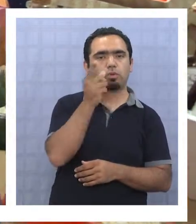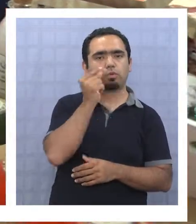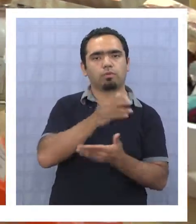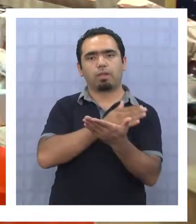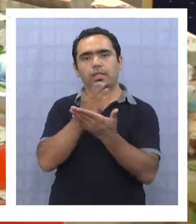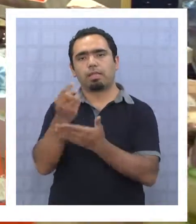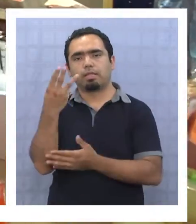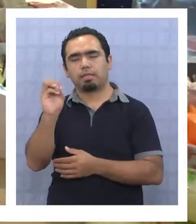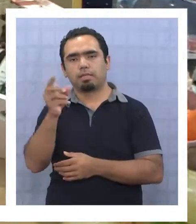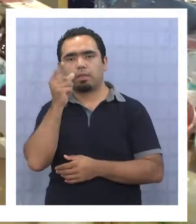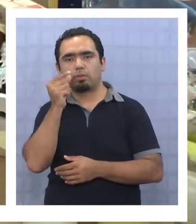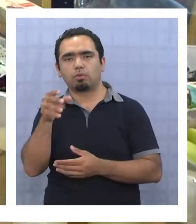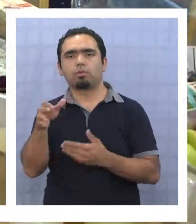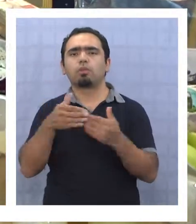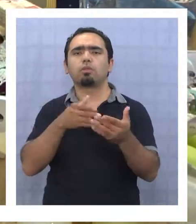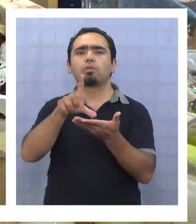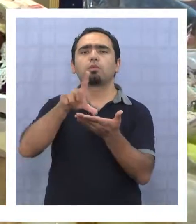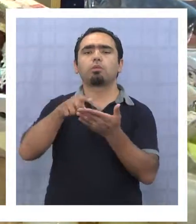realizará en la Plaza Prata.